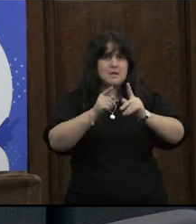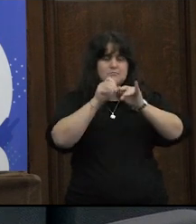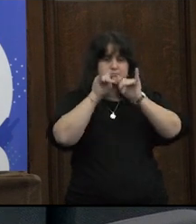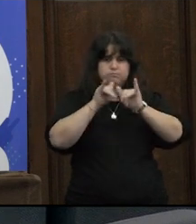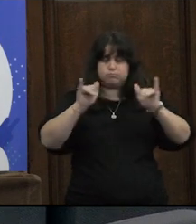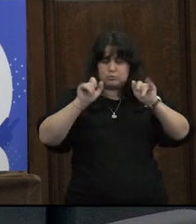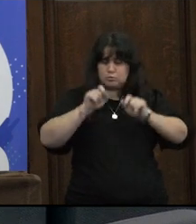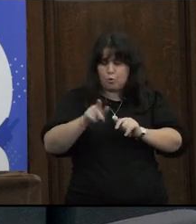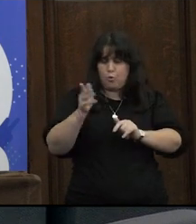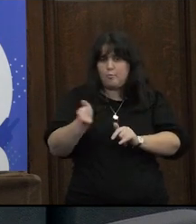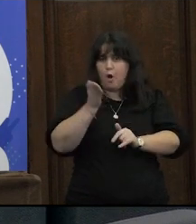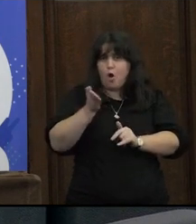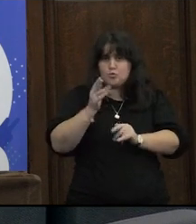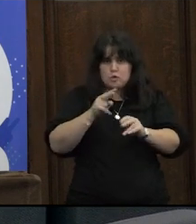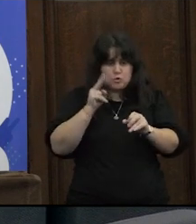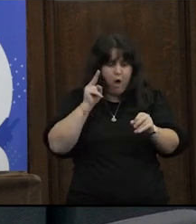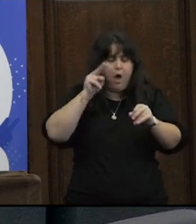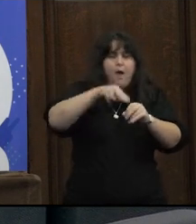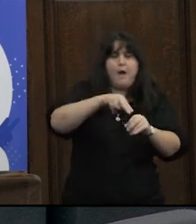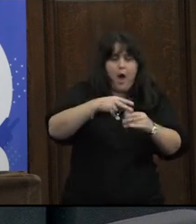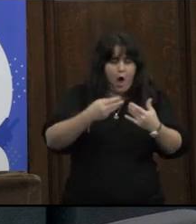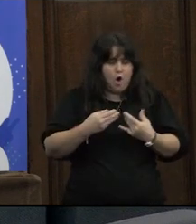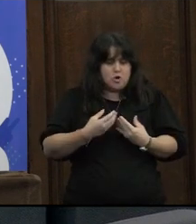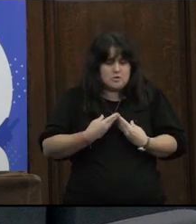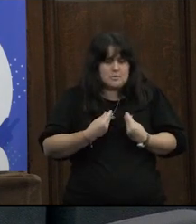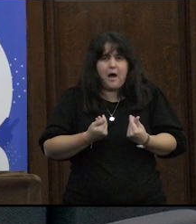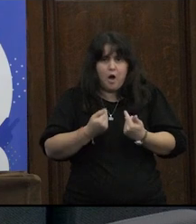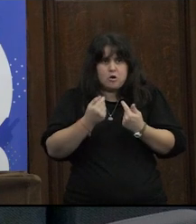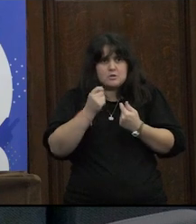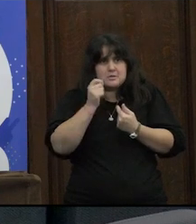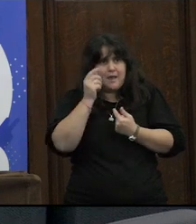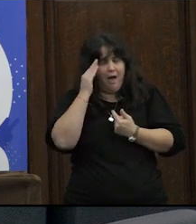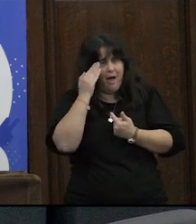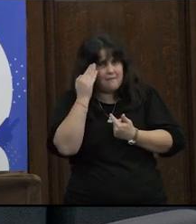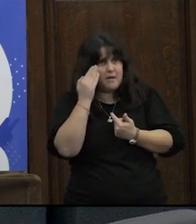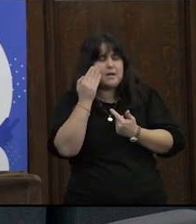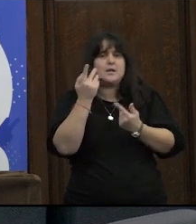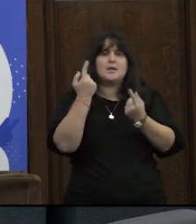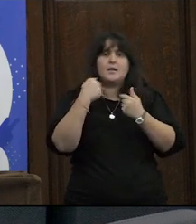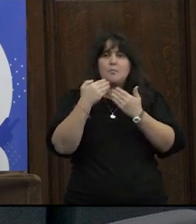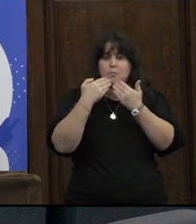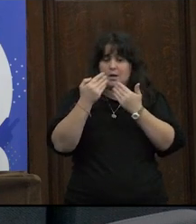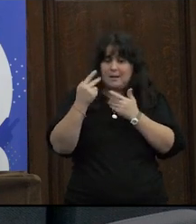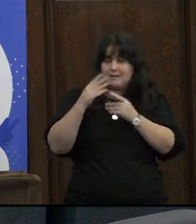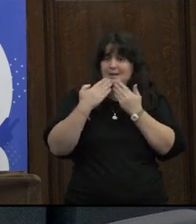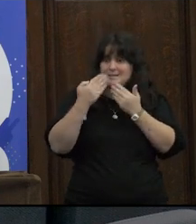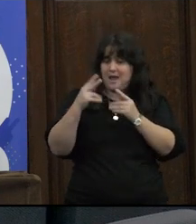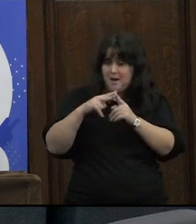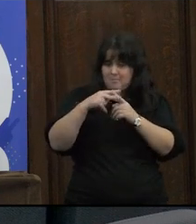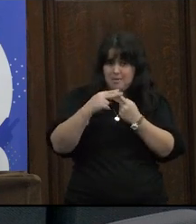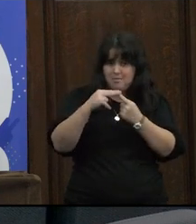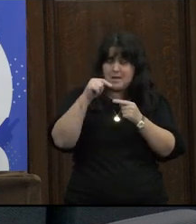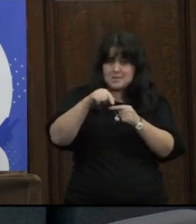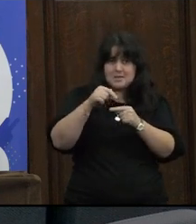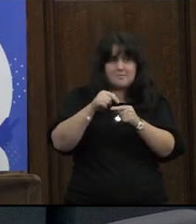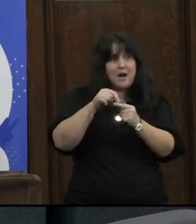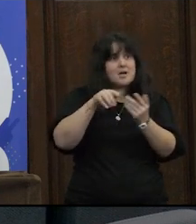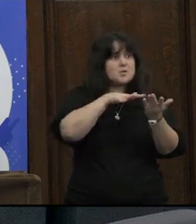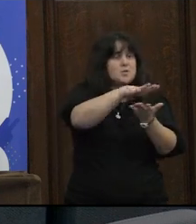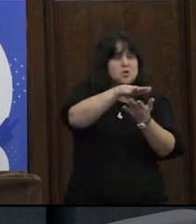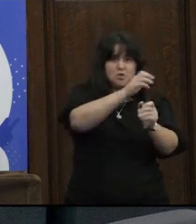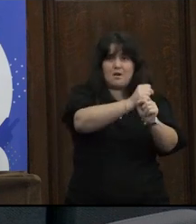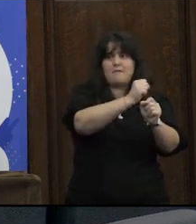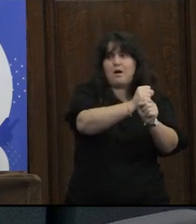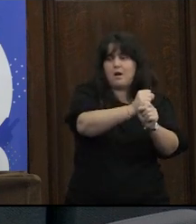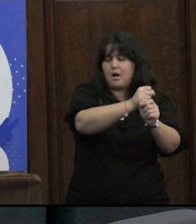está produciendo subjetividad conocimientos saberes y que después con esas herramientas se va al campo a ver en esa